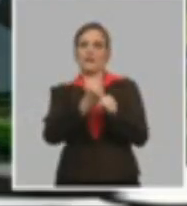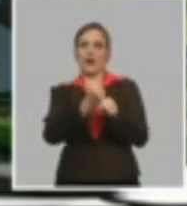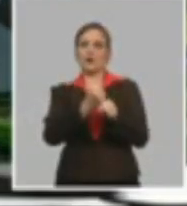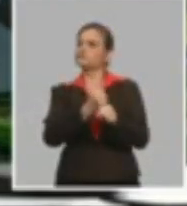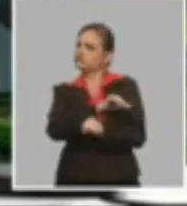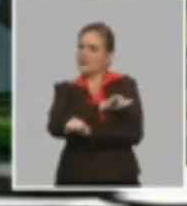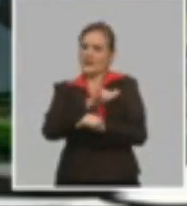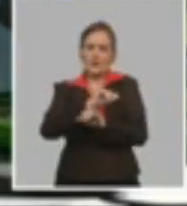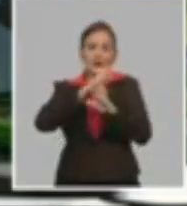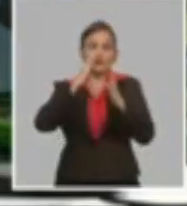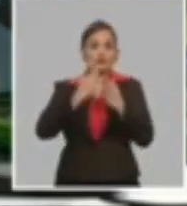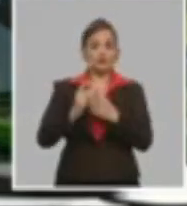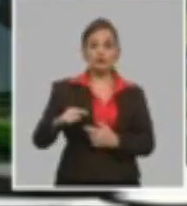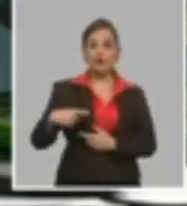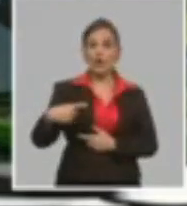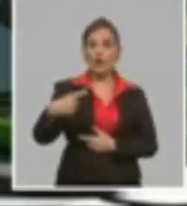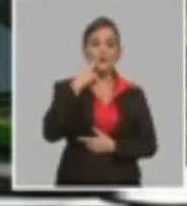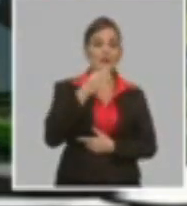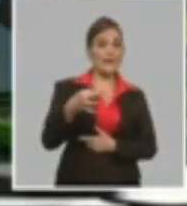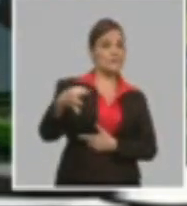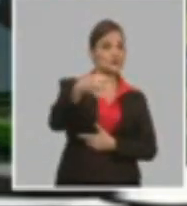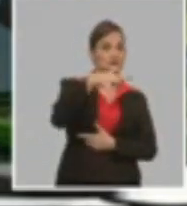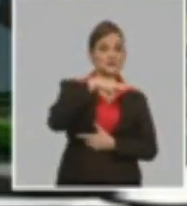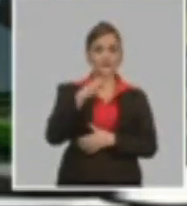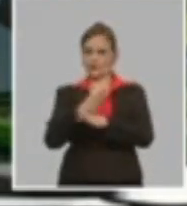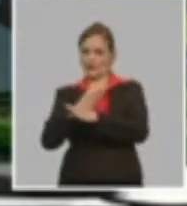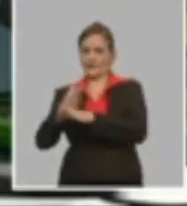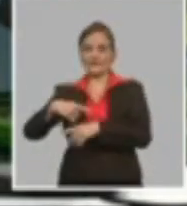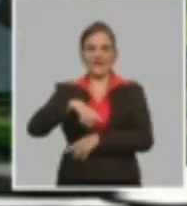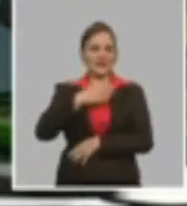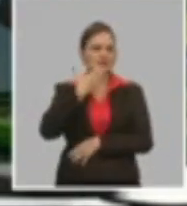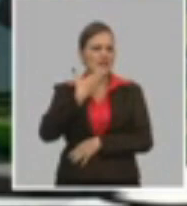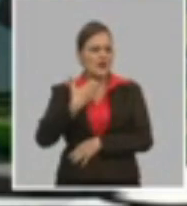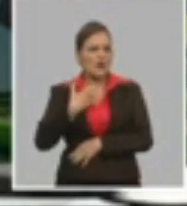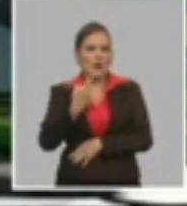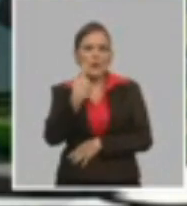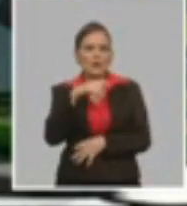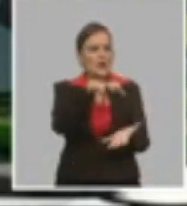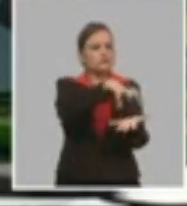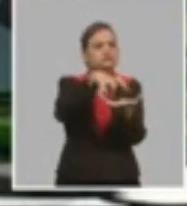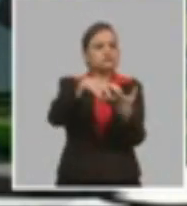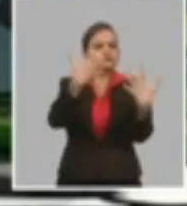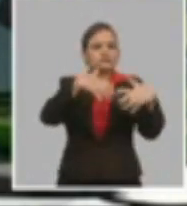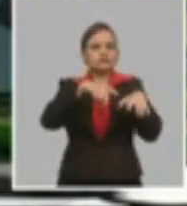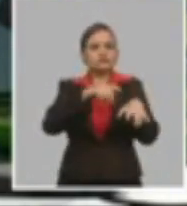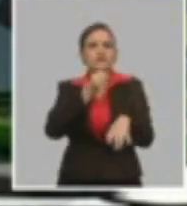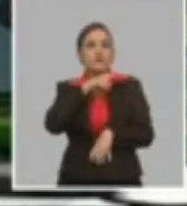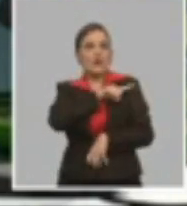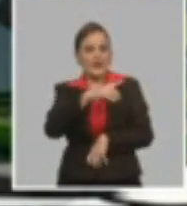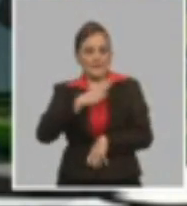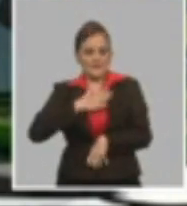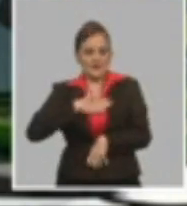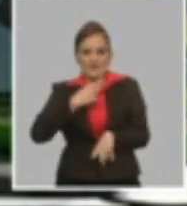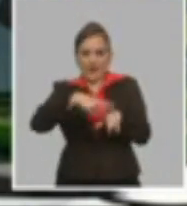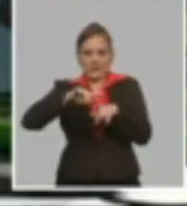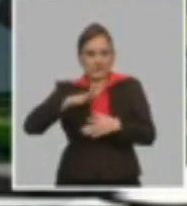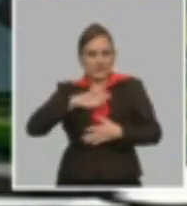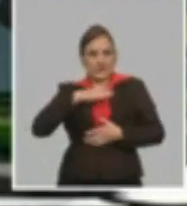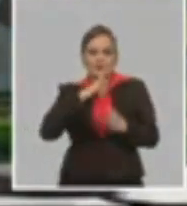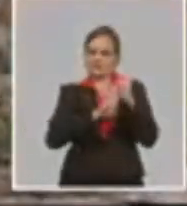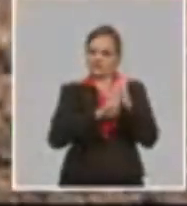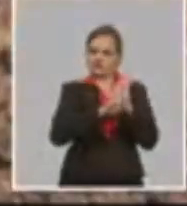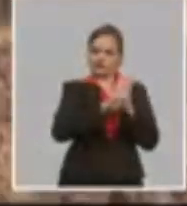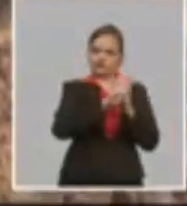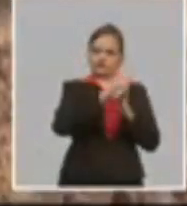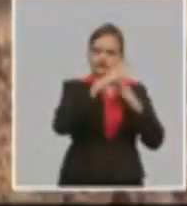mucha intensidad todos los días casi en los municipios, buscando de que nuestras bases productivas se hagan todos los días más sustentables, para lograr